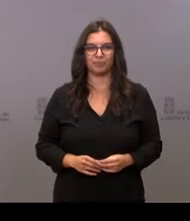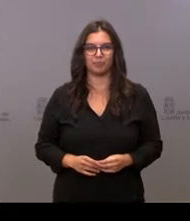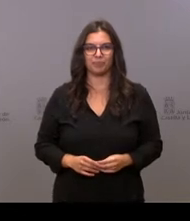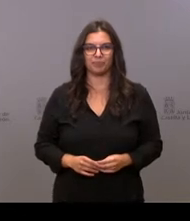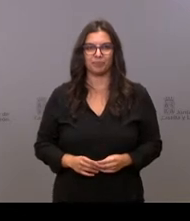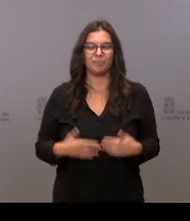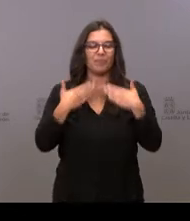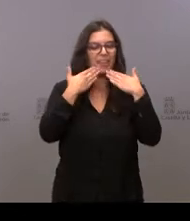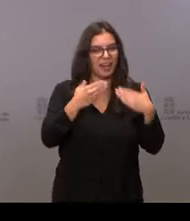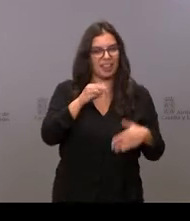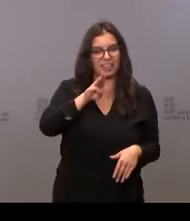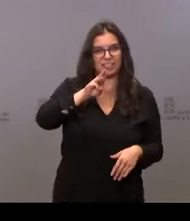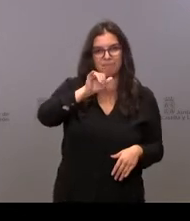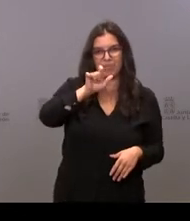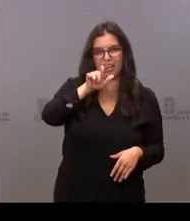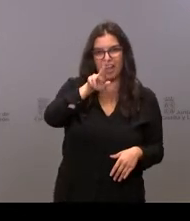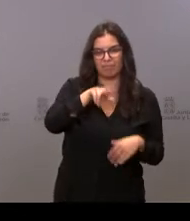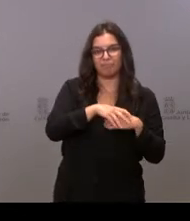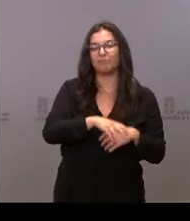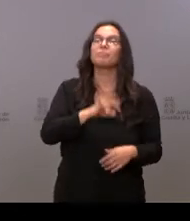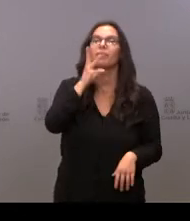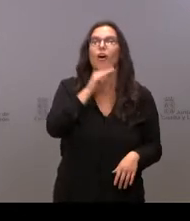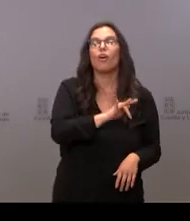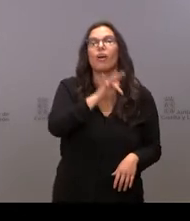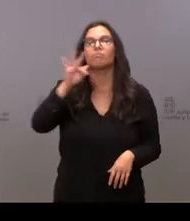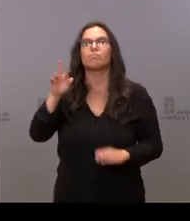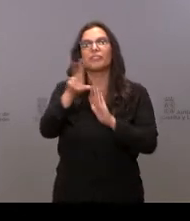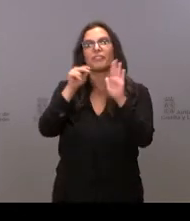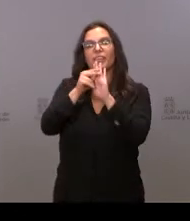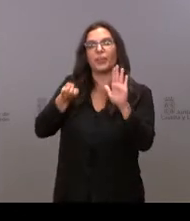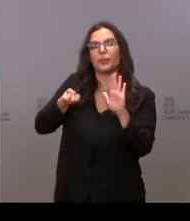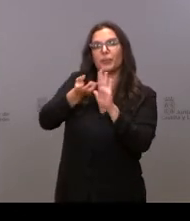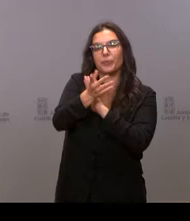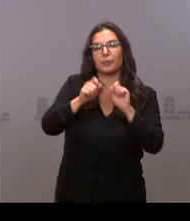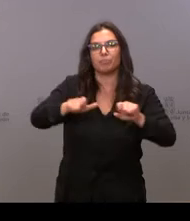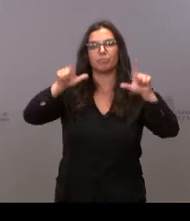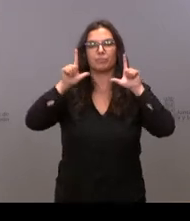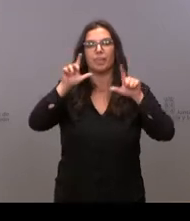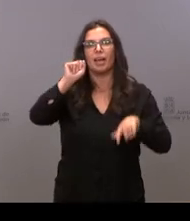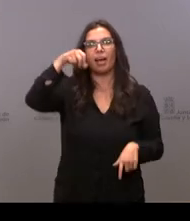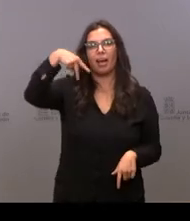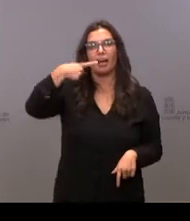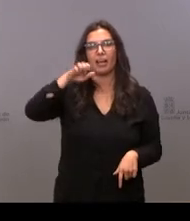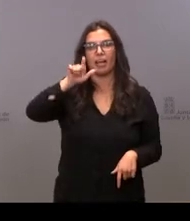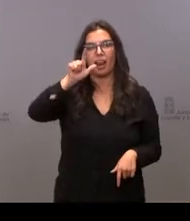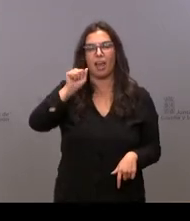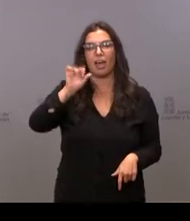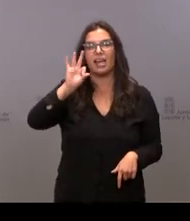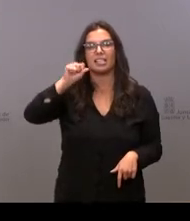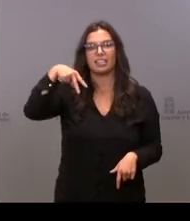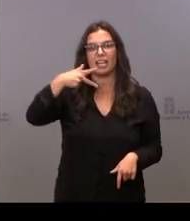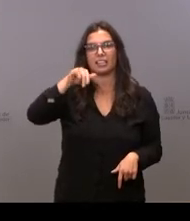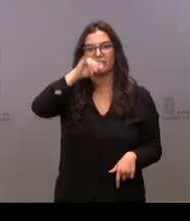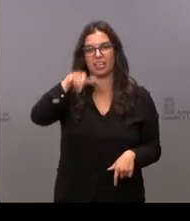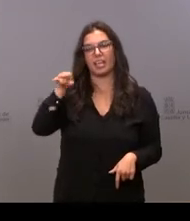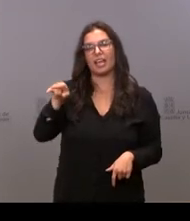Muchas gracias, Pilar. Vamos a ver a continuación un vídeo que protagoniza Ángela Sánchez. Ángela es socia y voluntaria de un